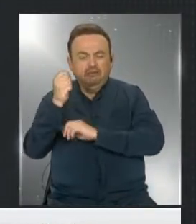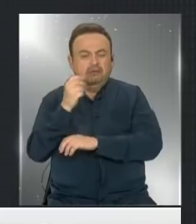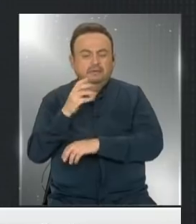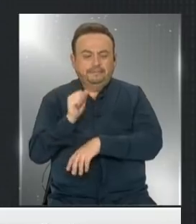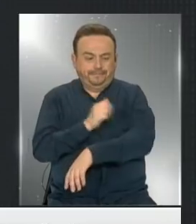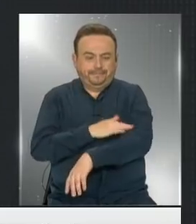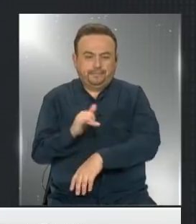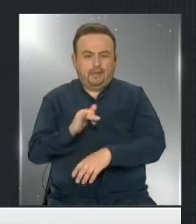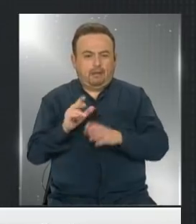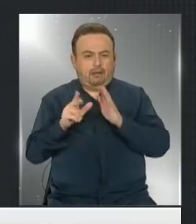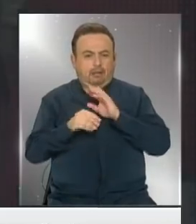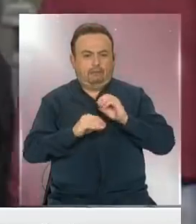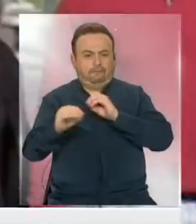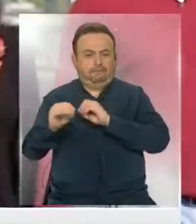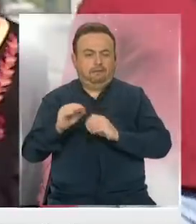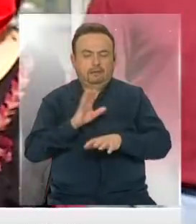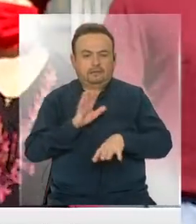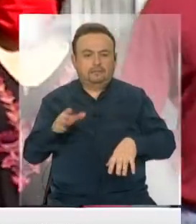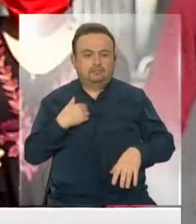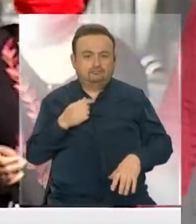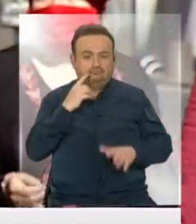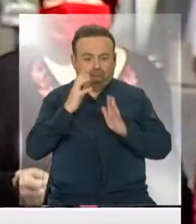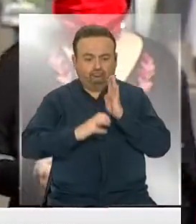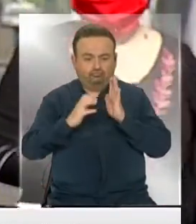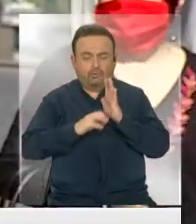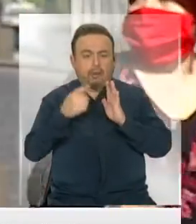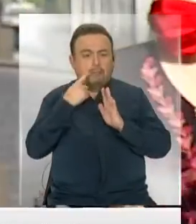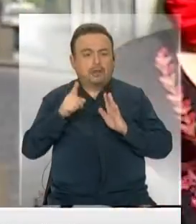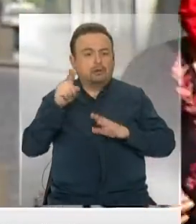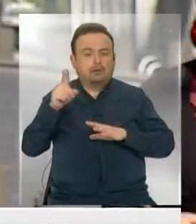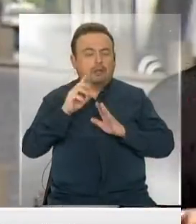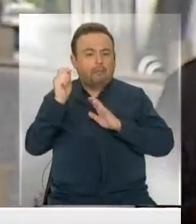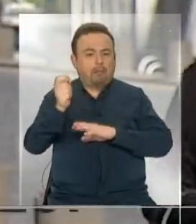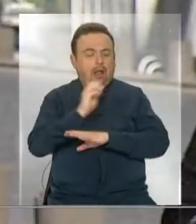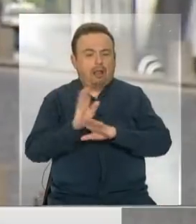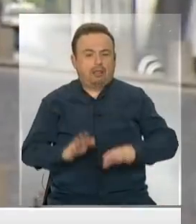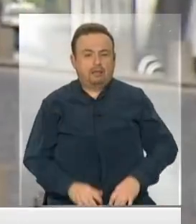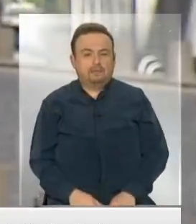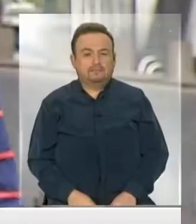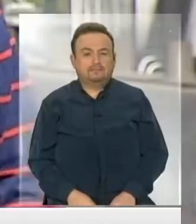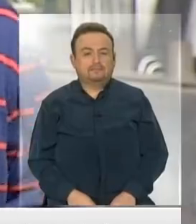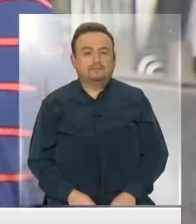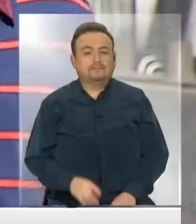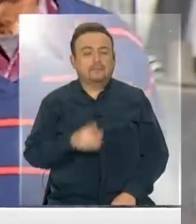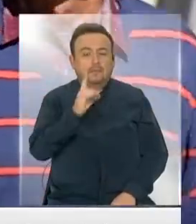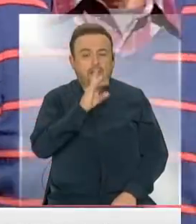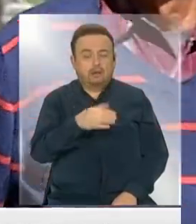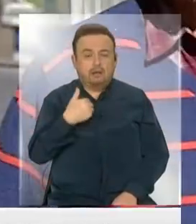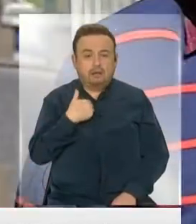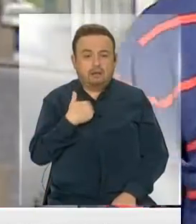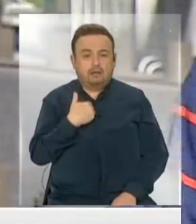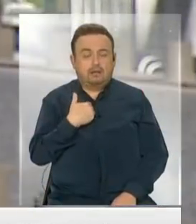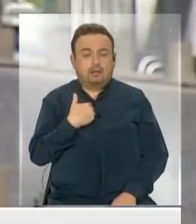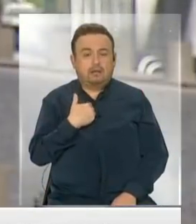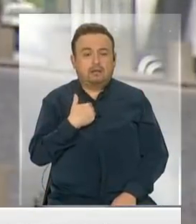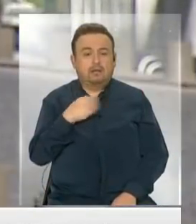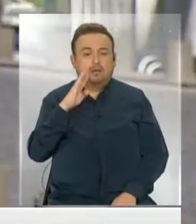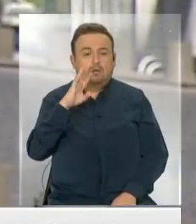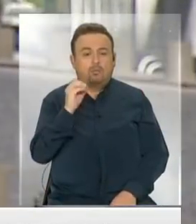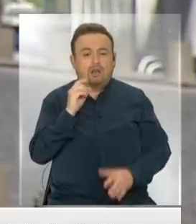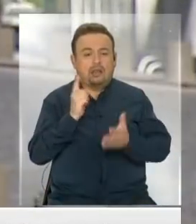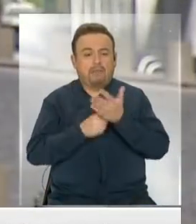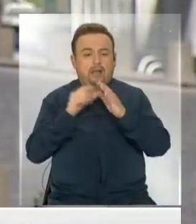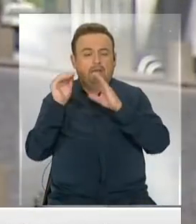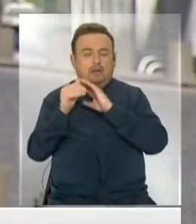Tengo dos años ahí, tengo todas las cotizaciones justamente con esa empresa, y lo único que tengo de dos años son 40 mil pesos,